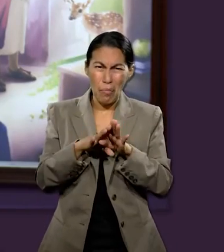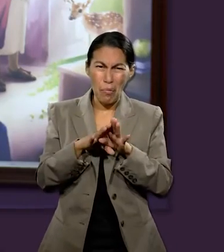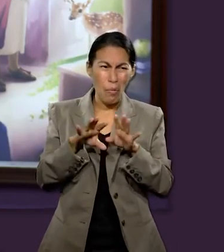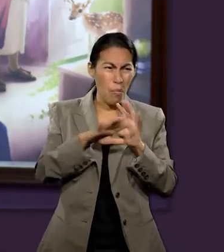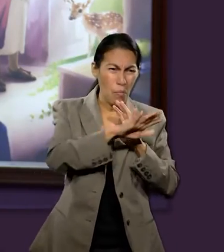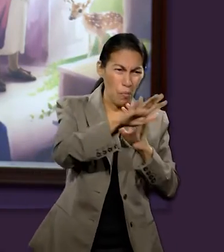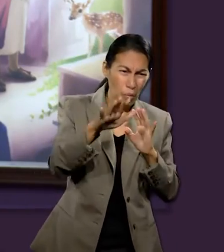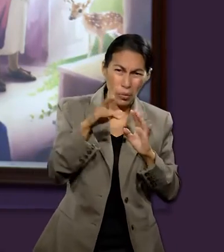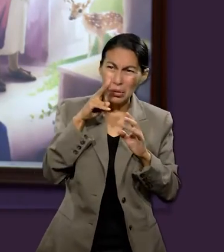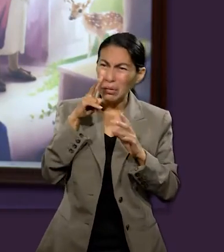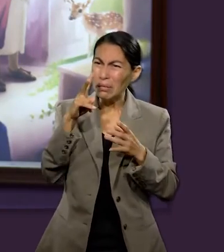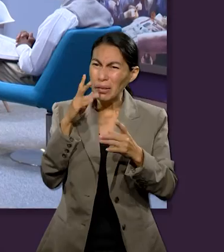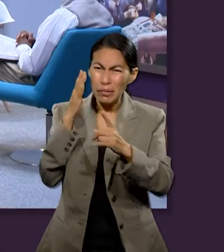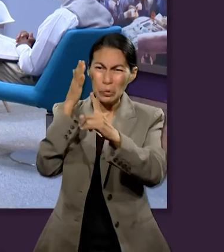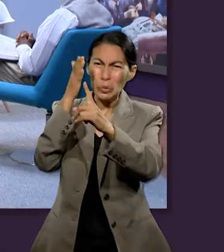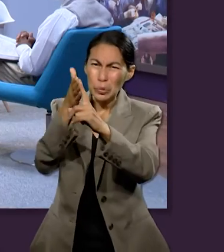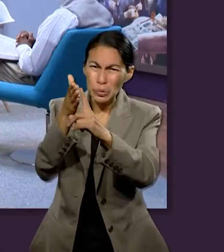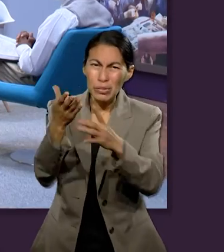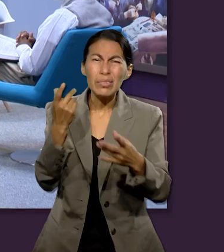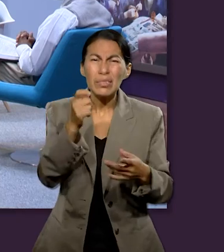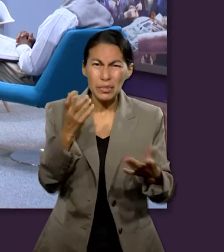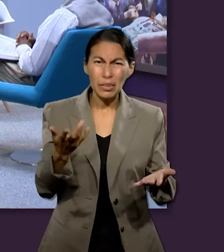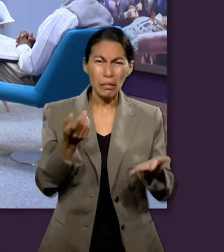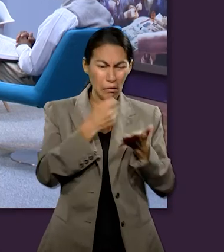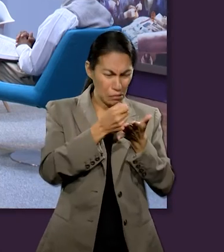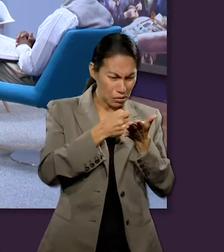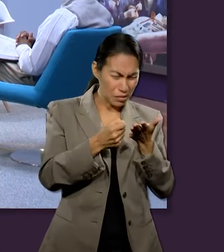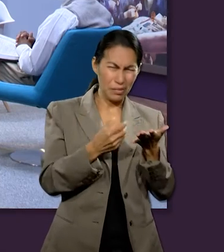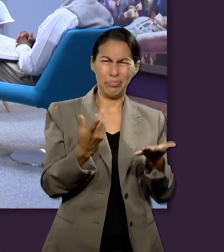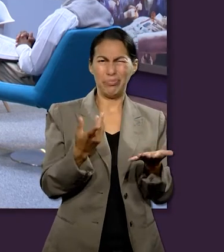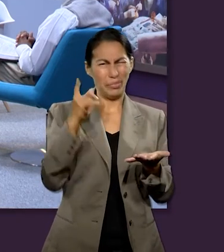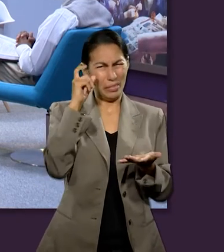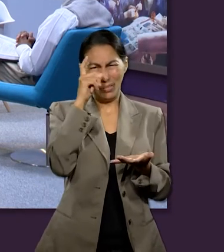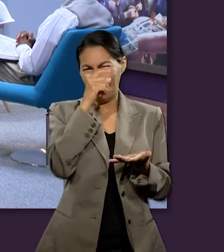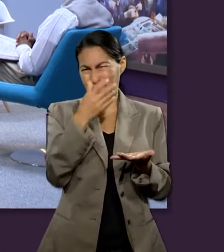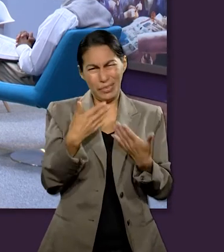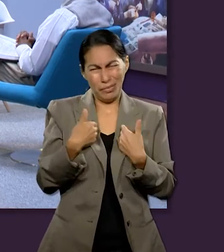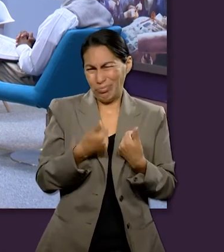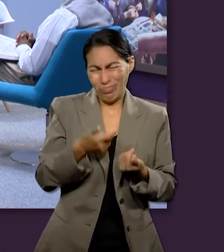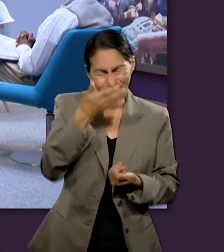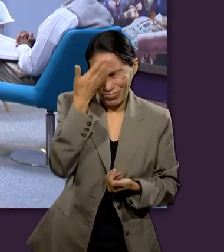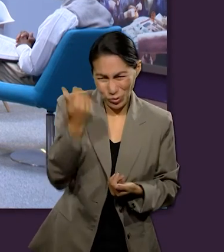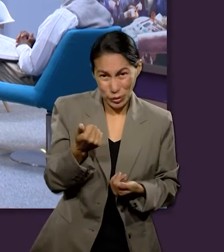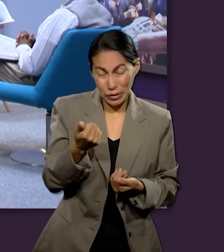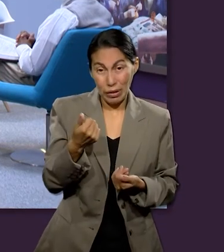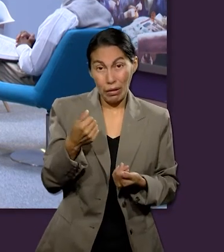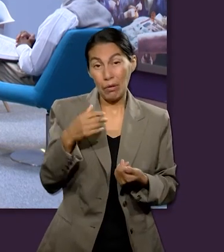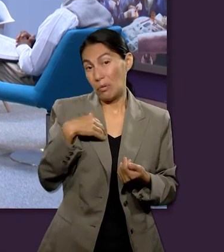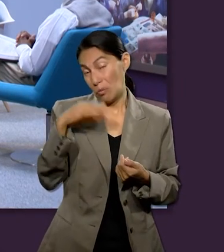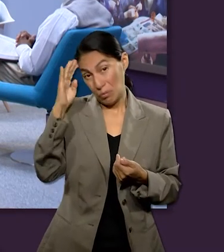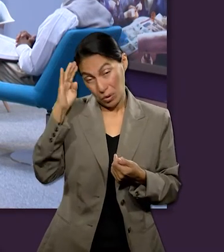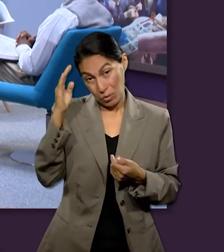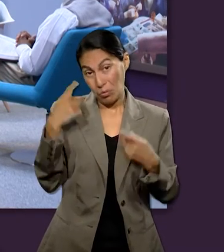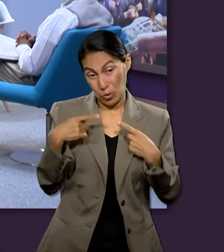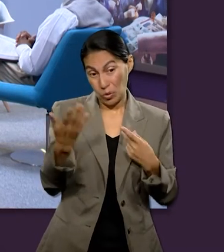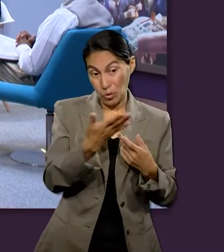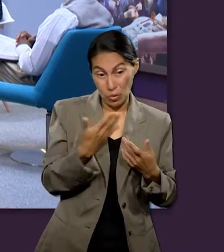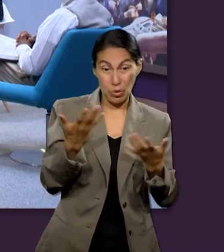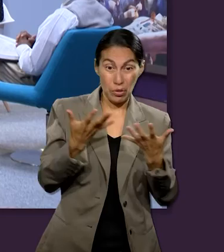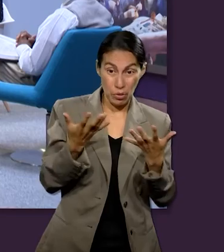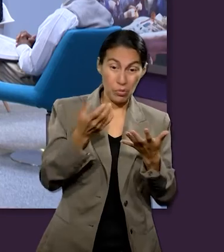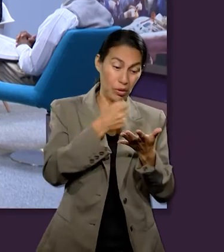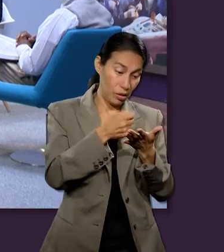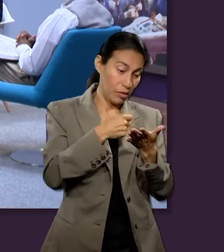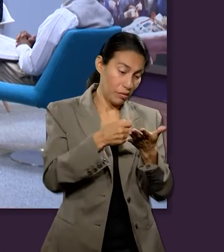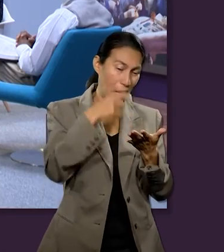amplio. ¿Cómo defino mi visión del mundo? ¿Cómo ahora hablábamos de escribirlas? Y creo que todos los que hemos hecho ese ejercicio